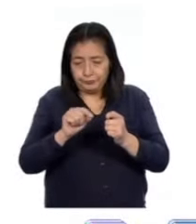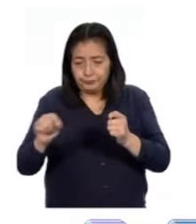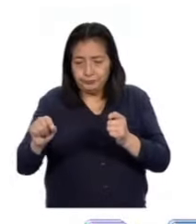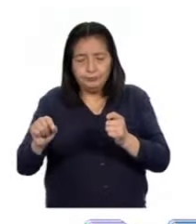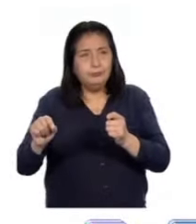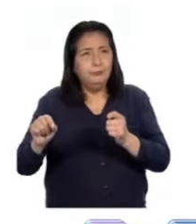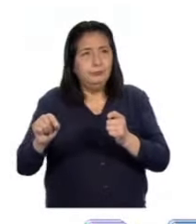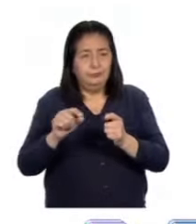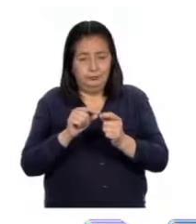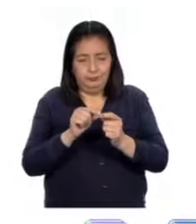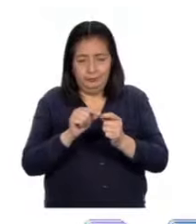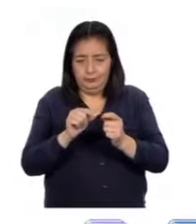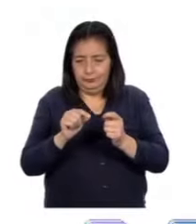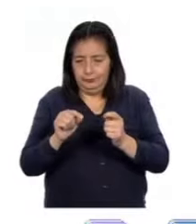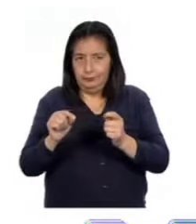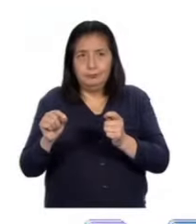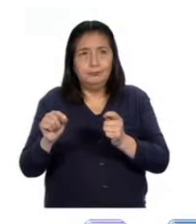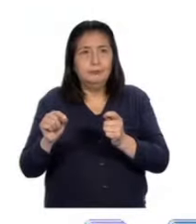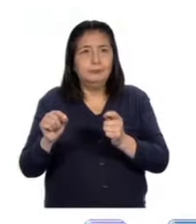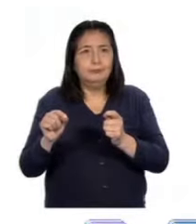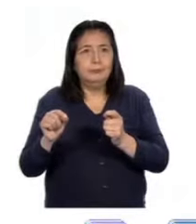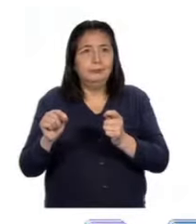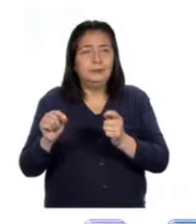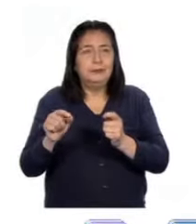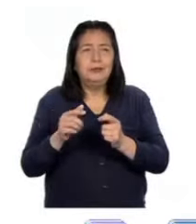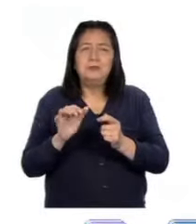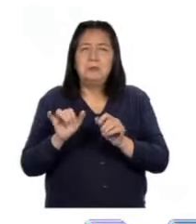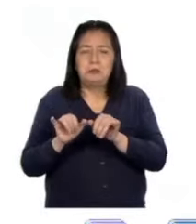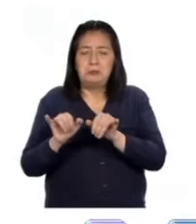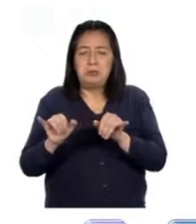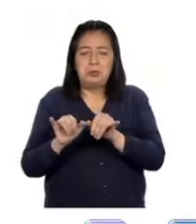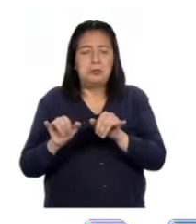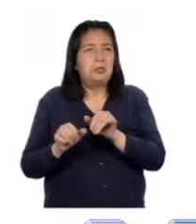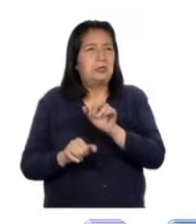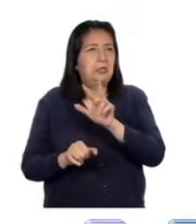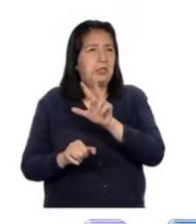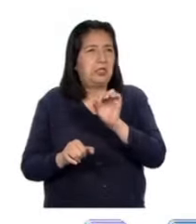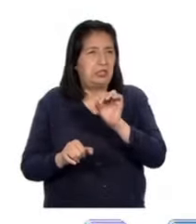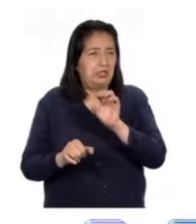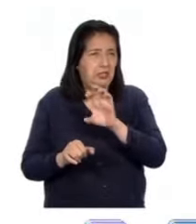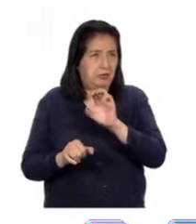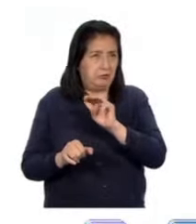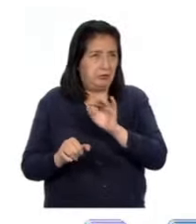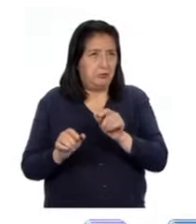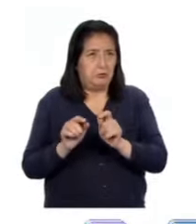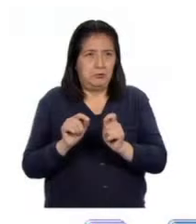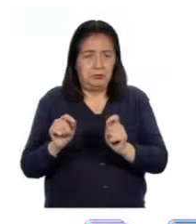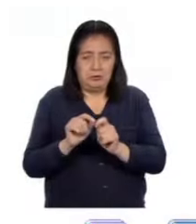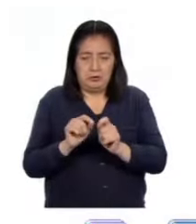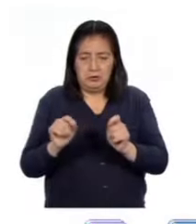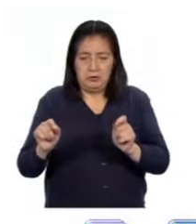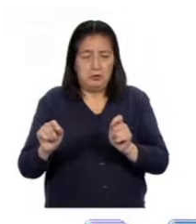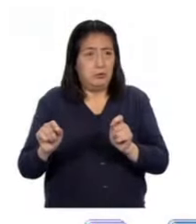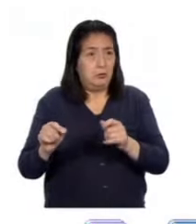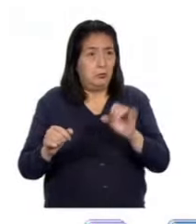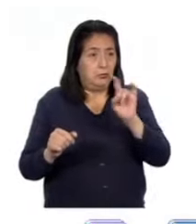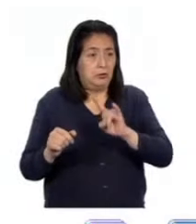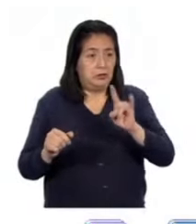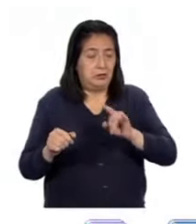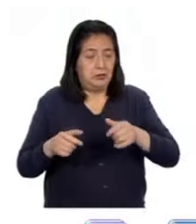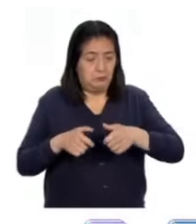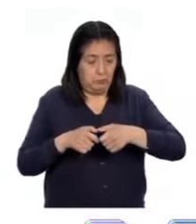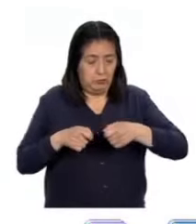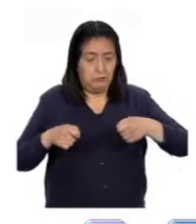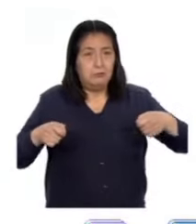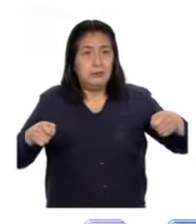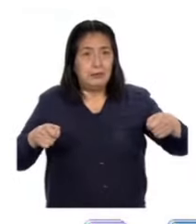Extendemos ese hilo hasta una longitud de 30 centímetros. Usamos una cinta métrica para